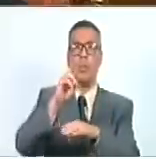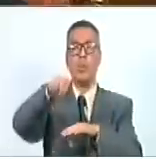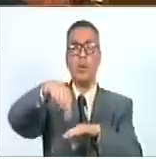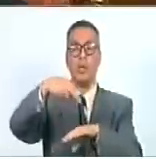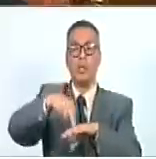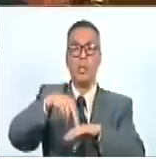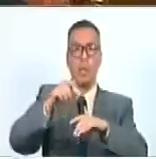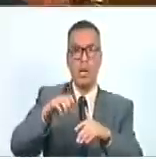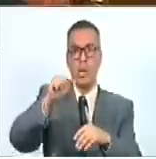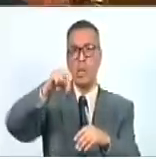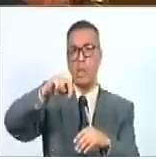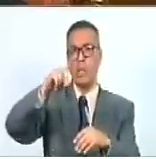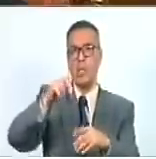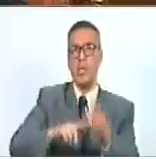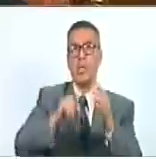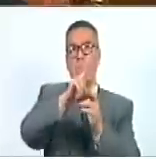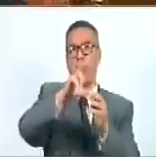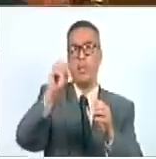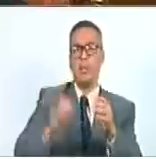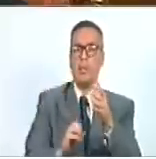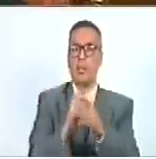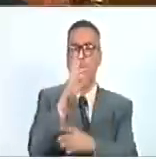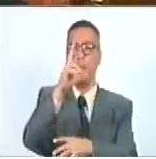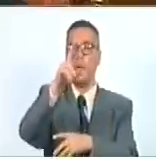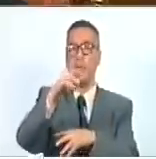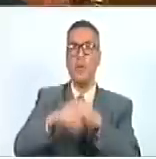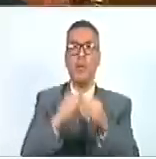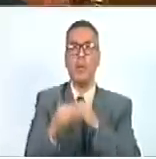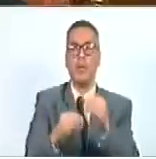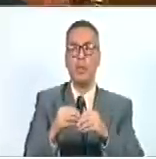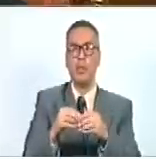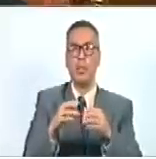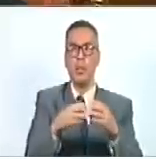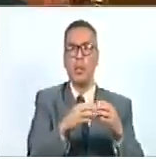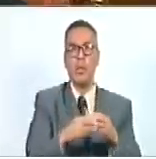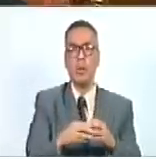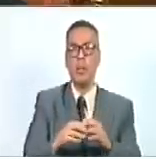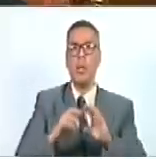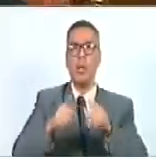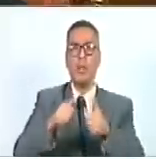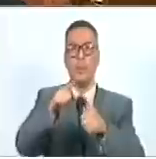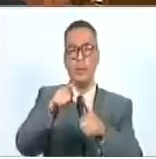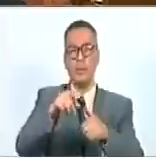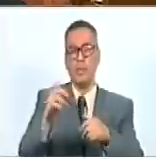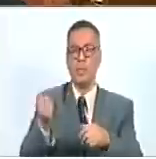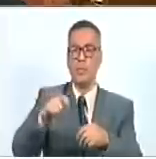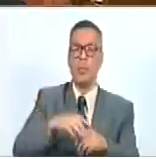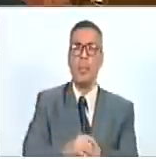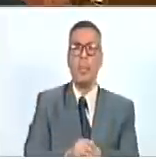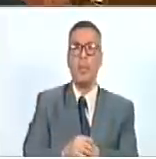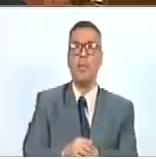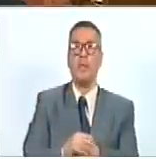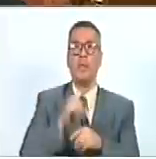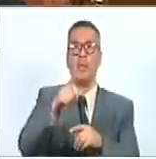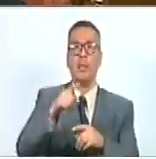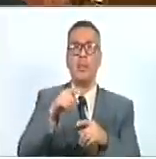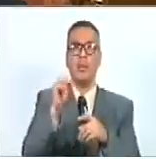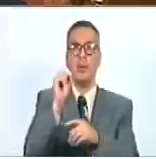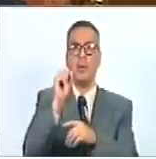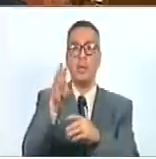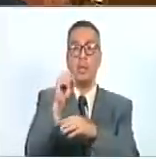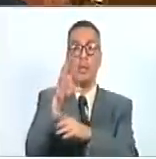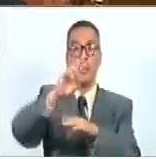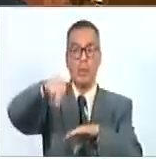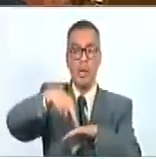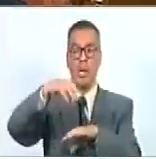Andino el pasado 20 de mayo, en el marco del periodo ordinario de sesiones de este mes. Para el Parlamento Andino